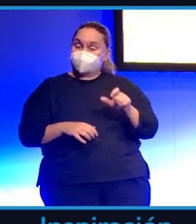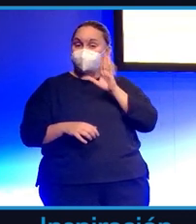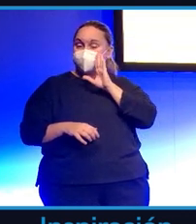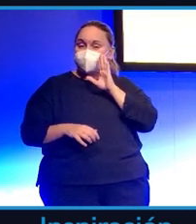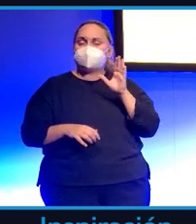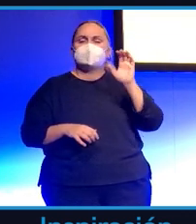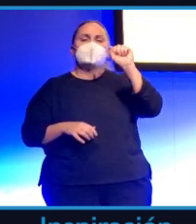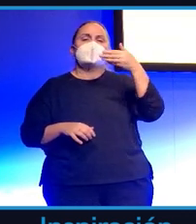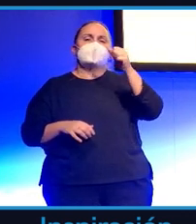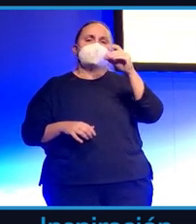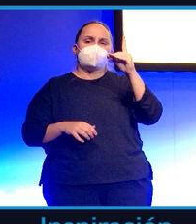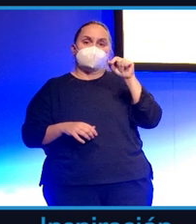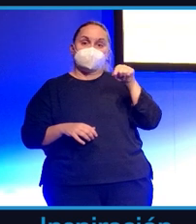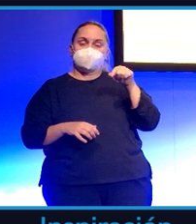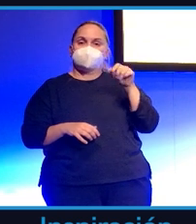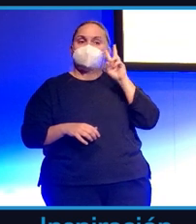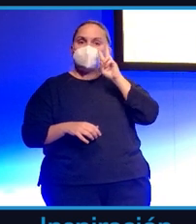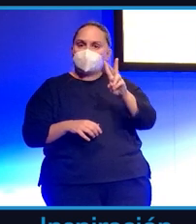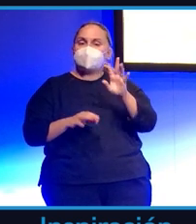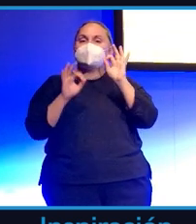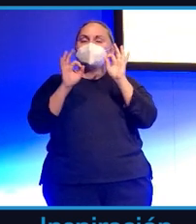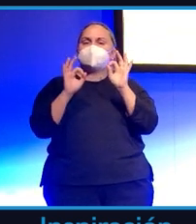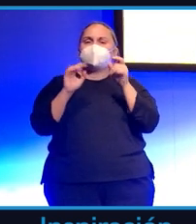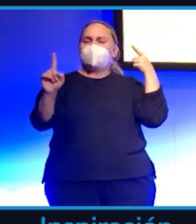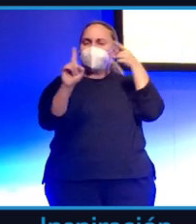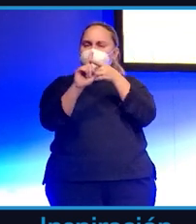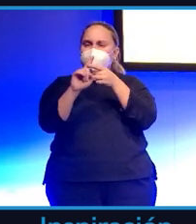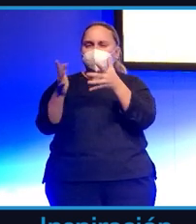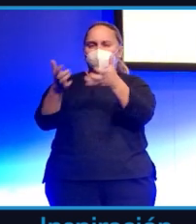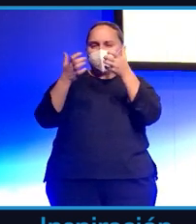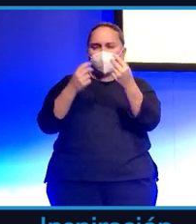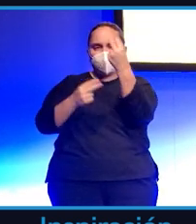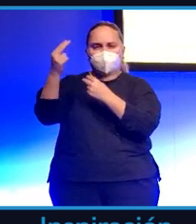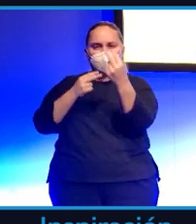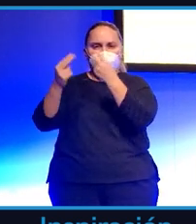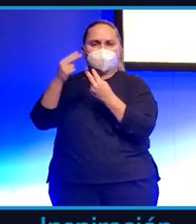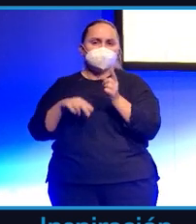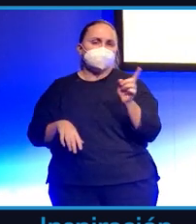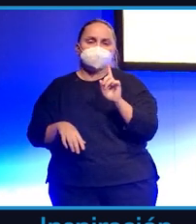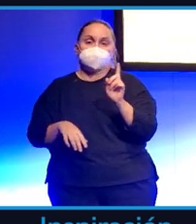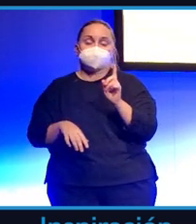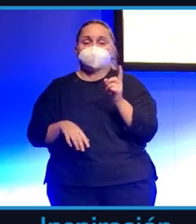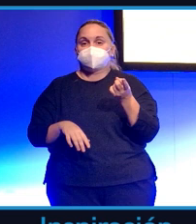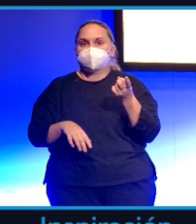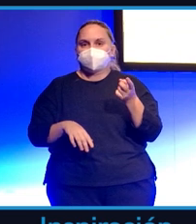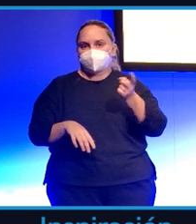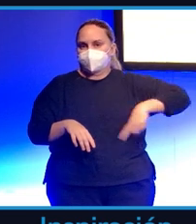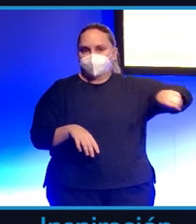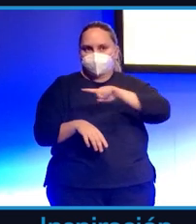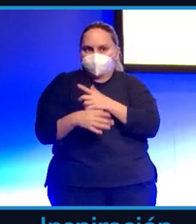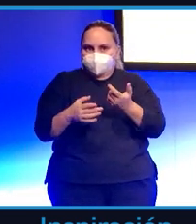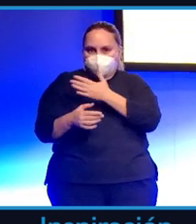Abad vio esto, en vez de ir a por visualizaciones desde el principio, que es lo que le pide el cuerpo a cualquier